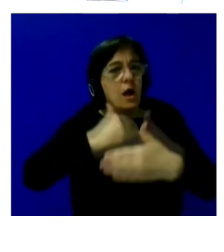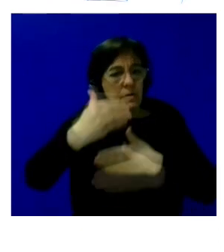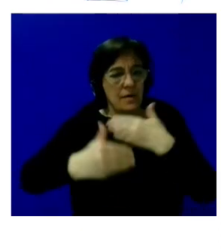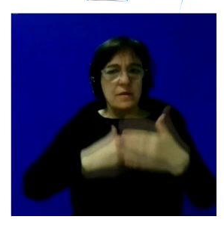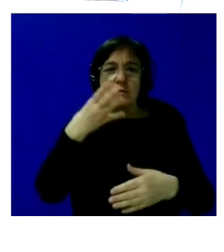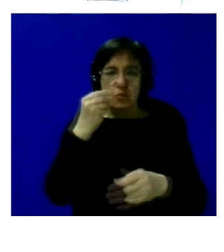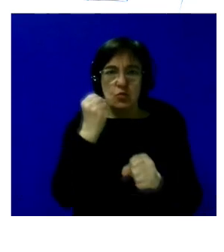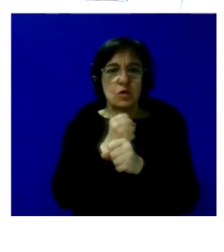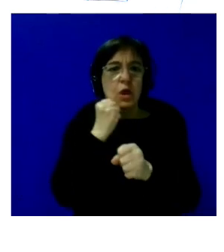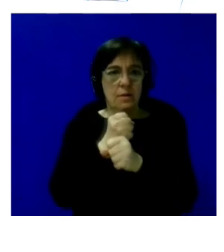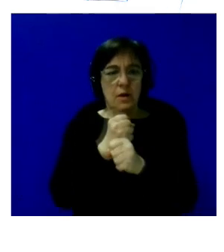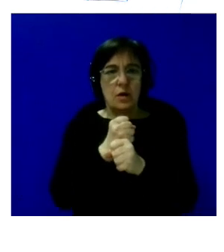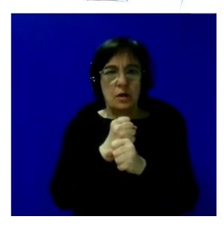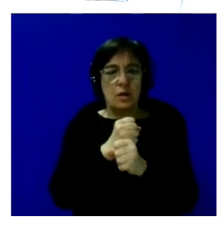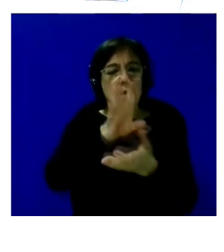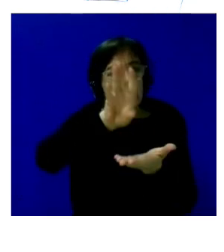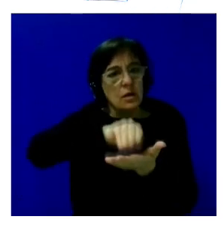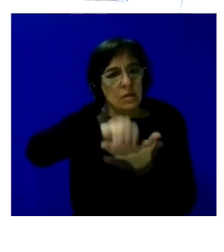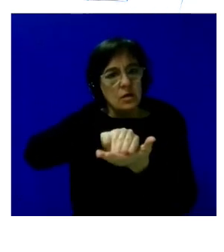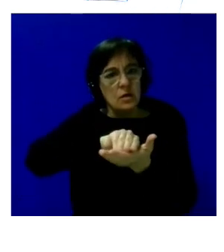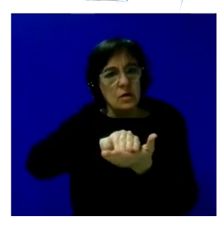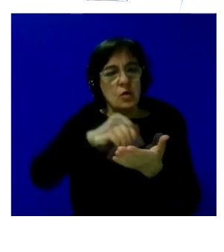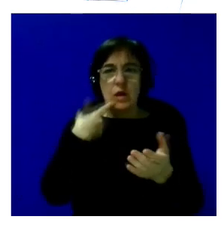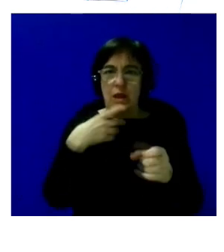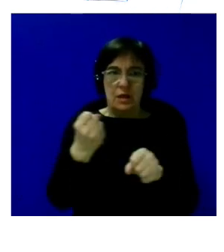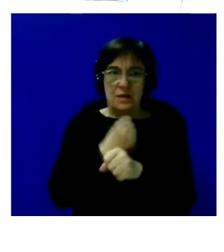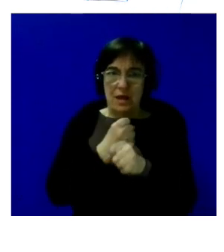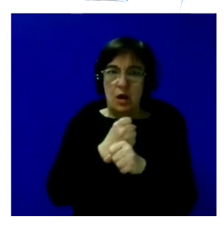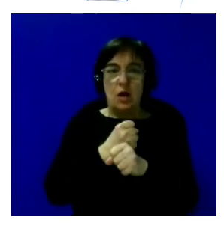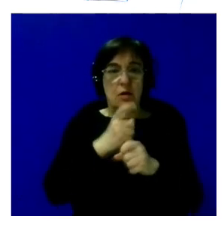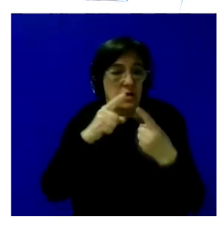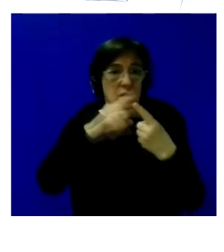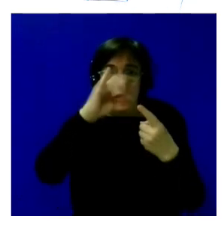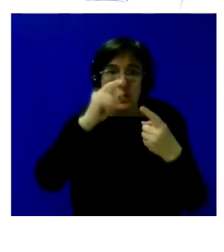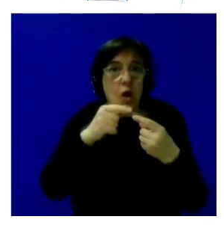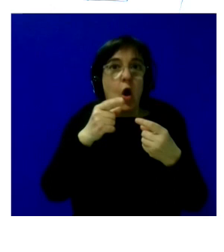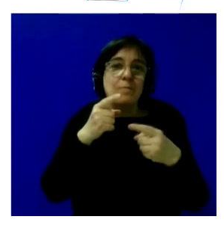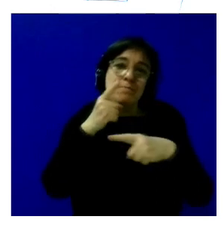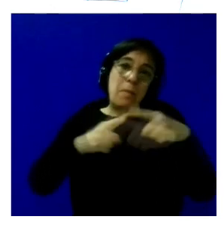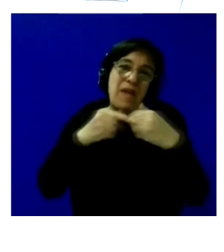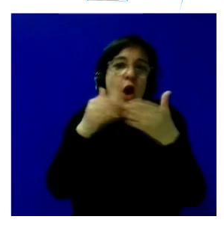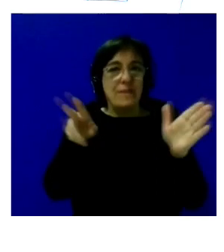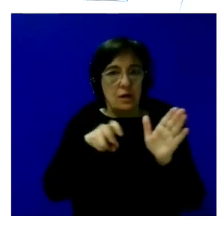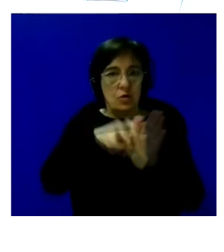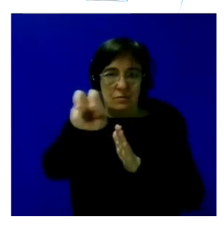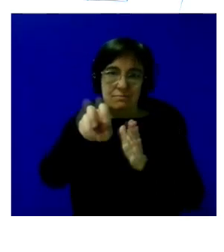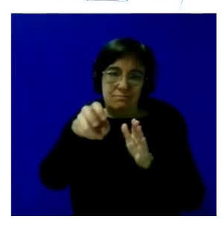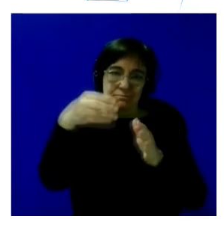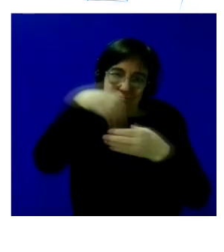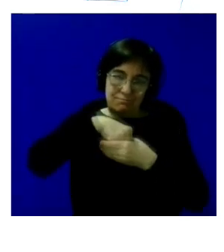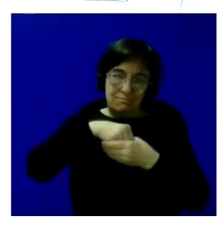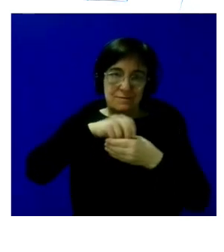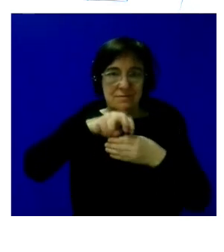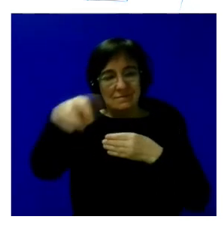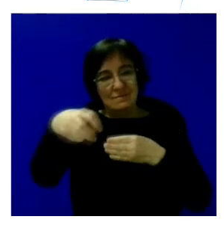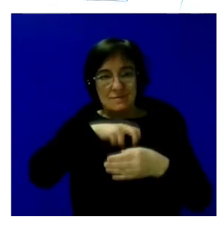que luego se recogerá cuando se está trabajando en el CIS o en medio abierto pero esa continuidad de los distintos